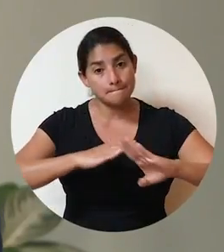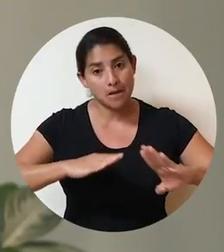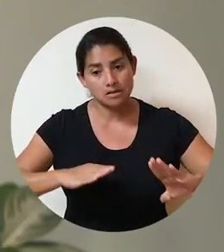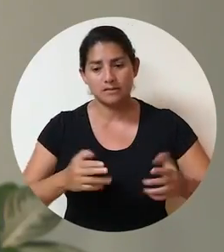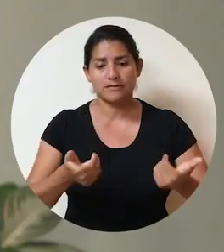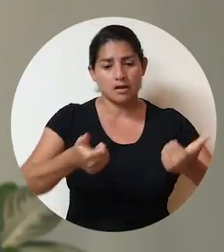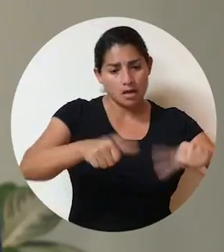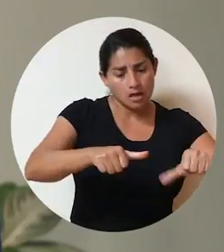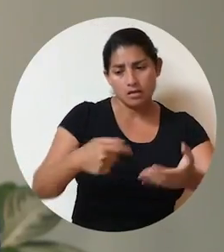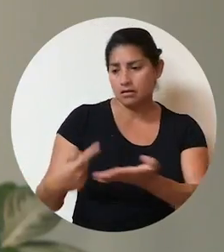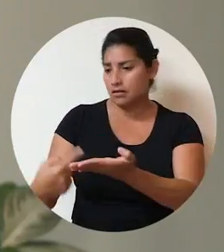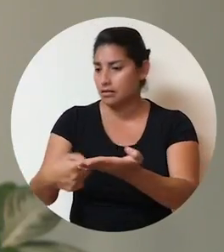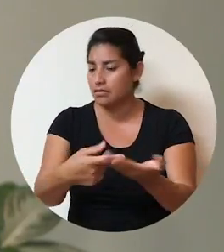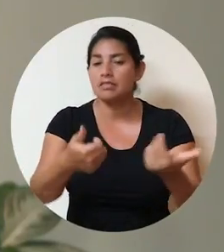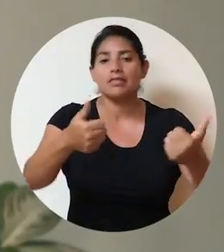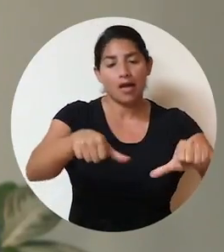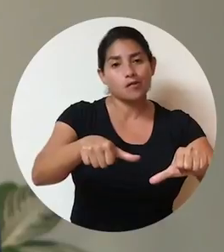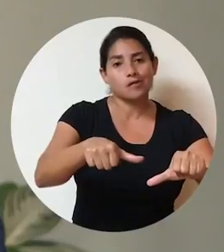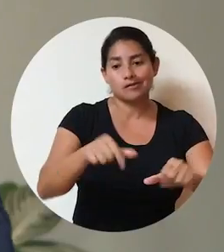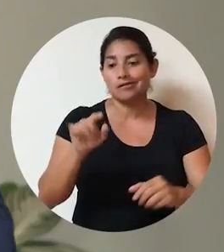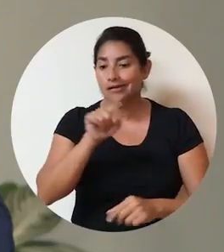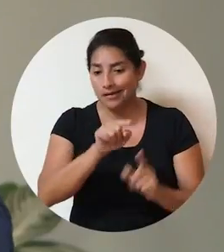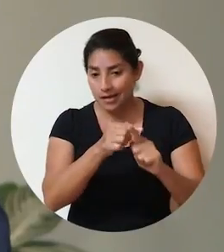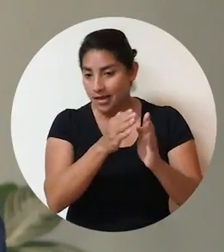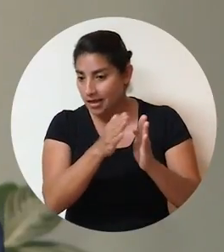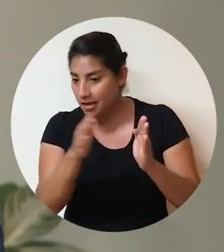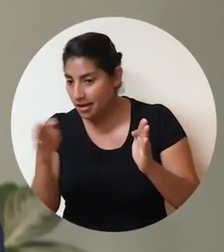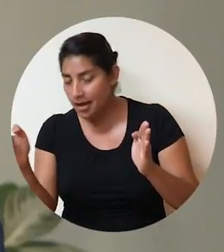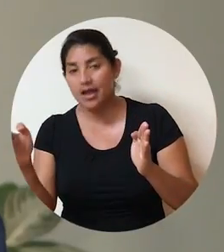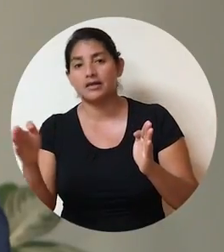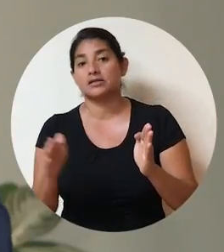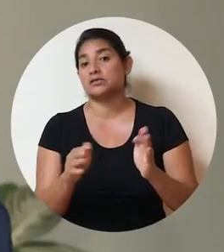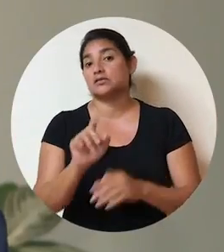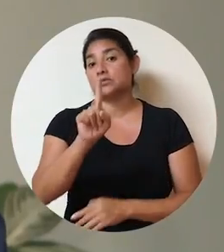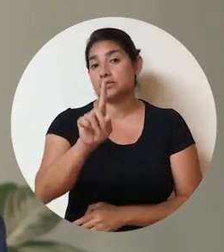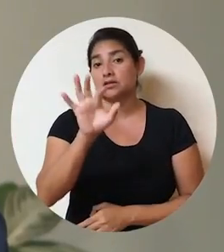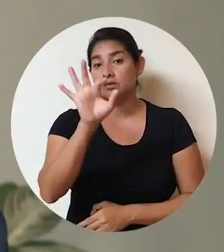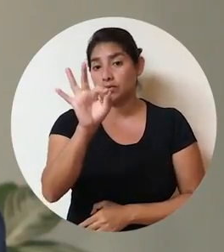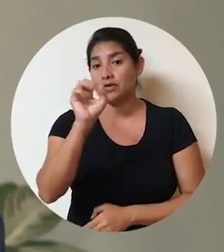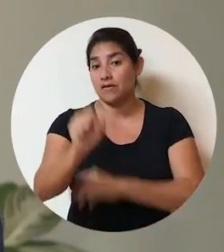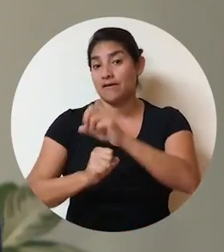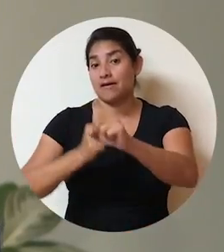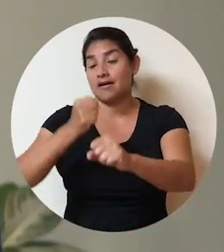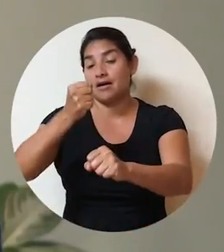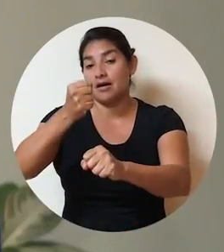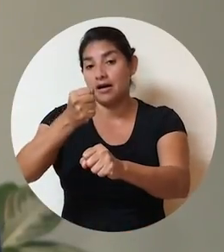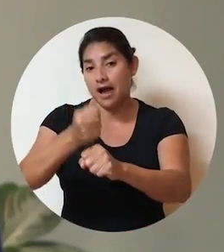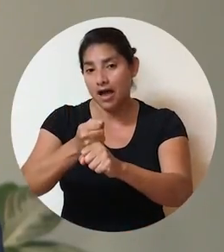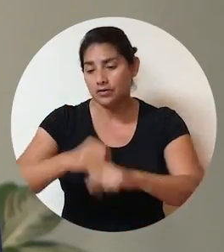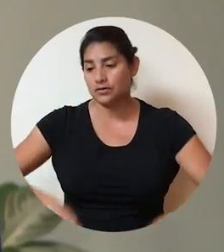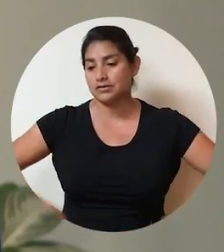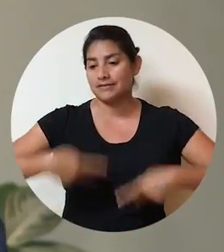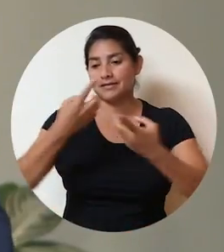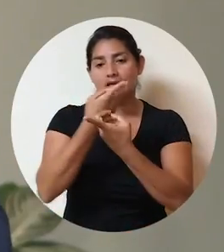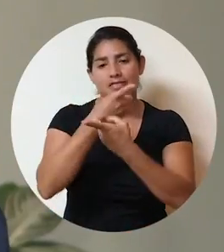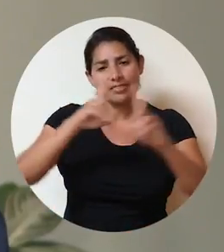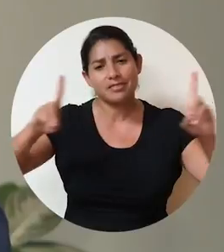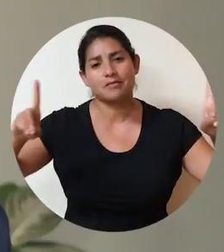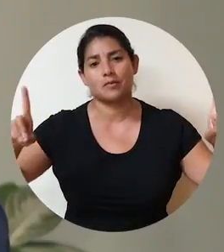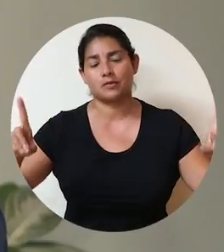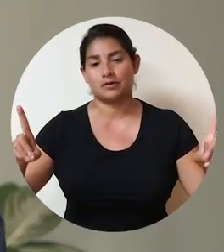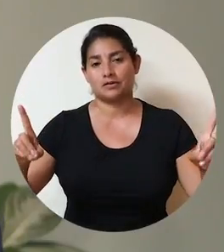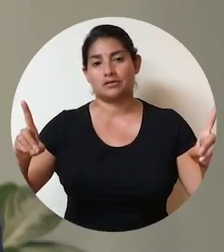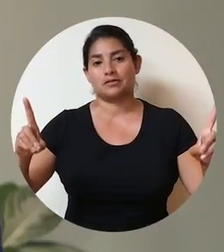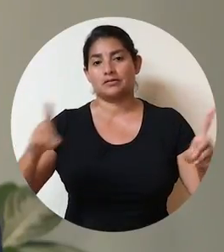pacífica de acuerdos. En estos 199 años de